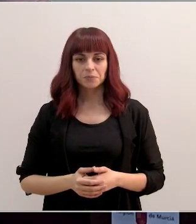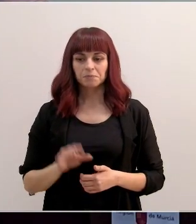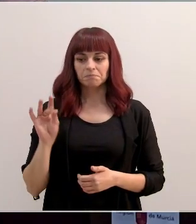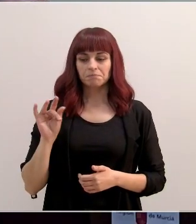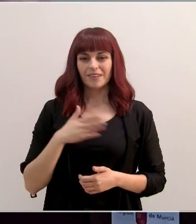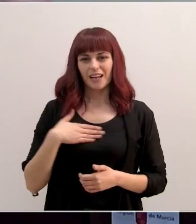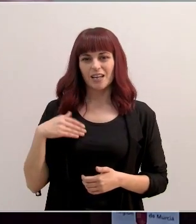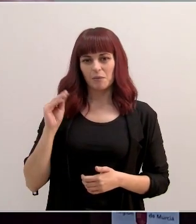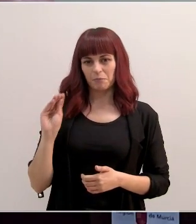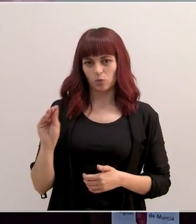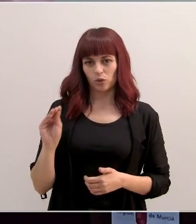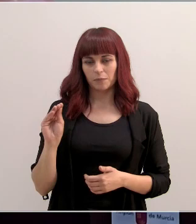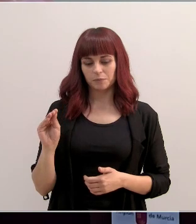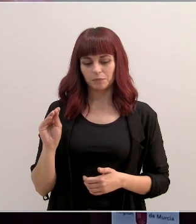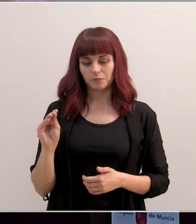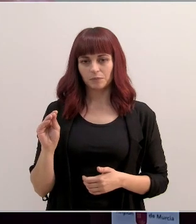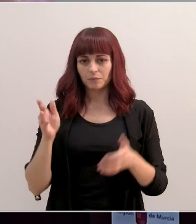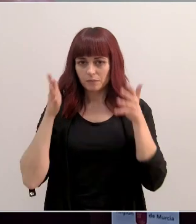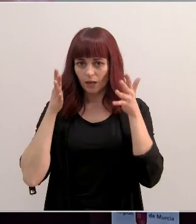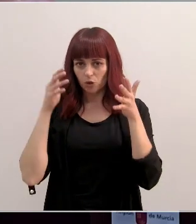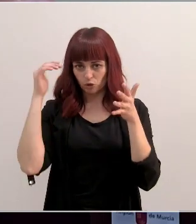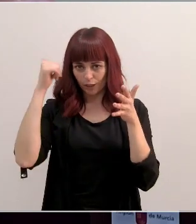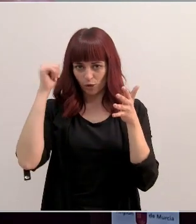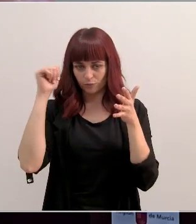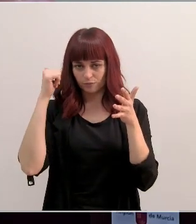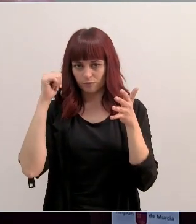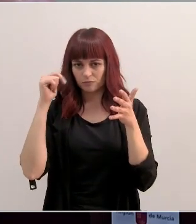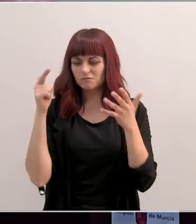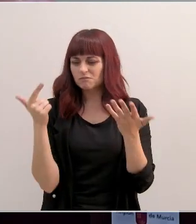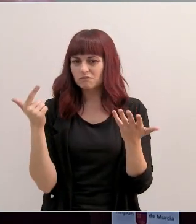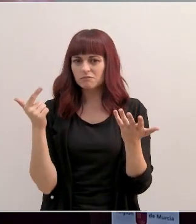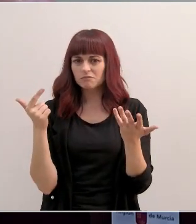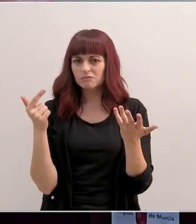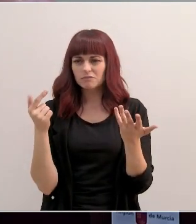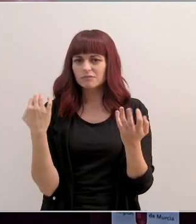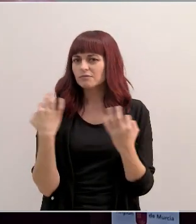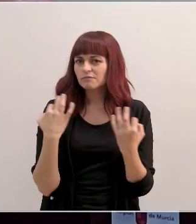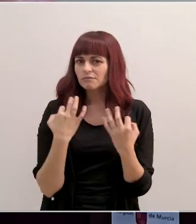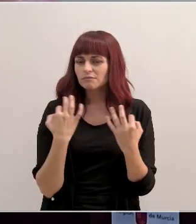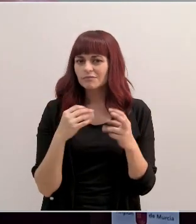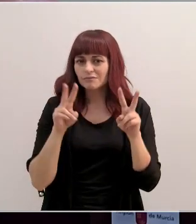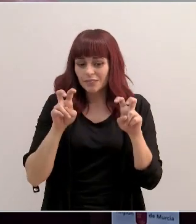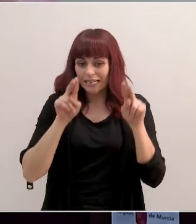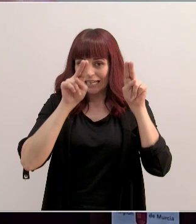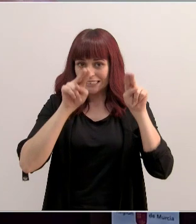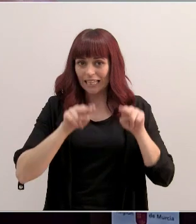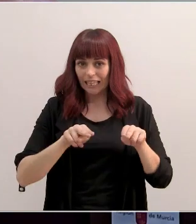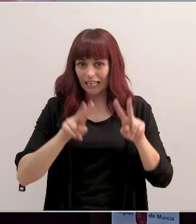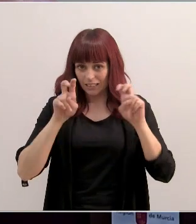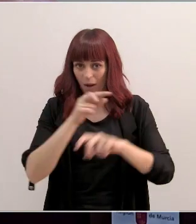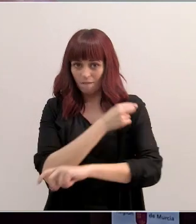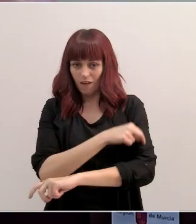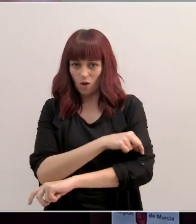Quería preguntarle al consejero qué les consta que ha sucedido en la residencia en cuanto a las